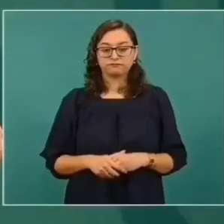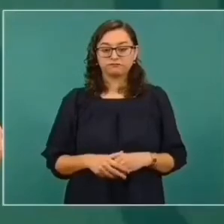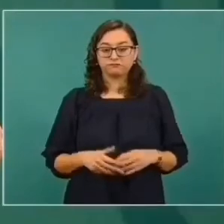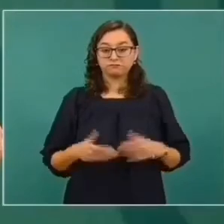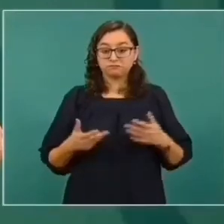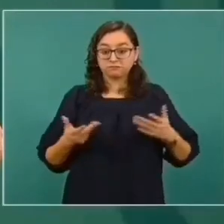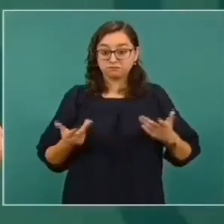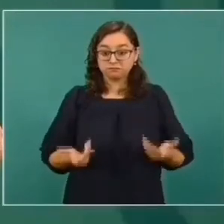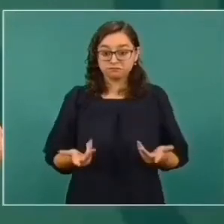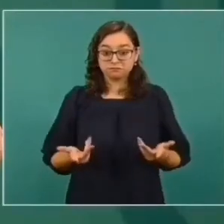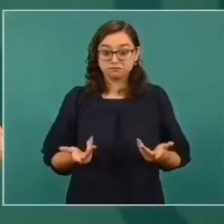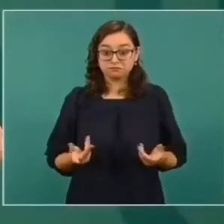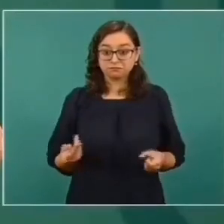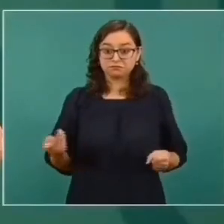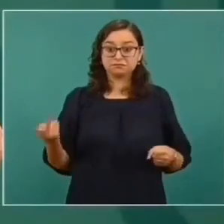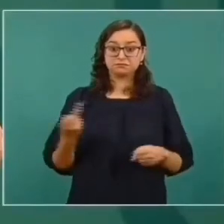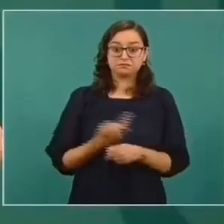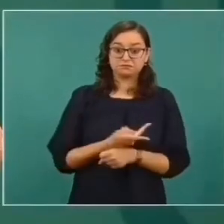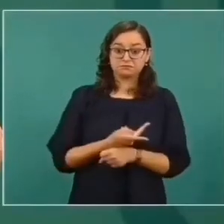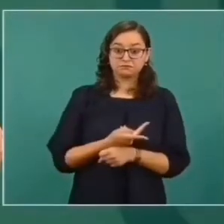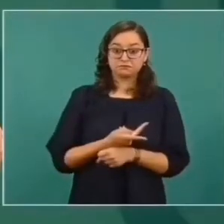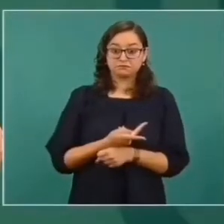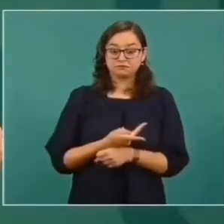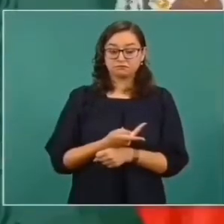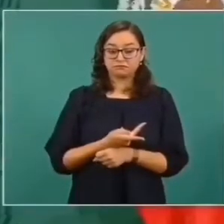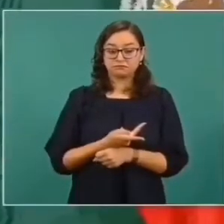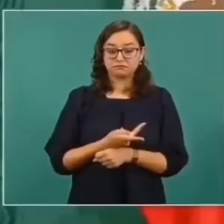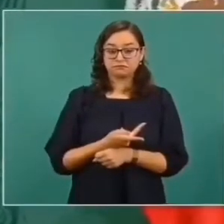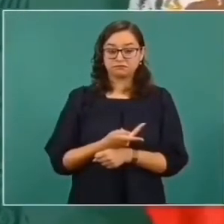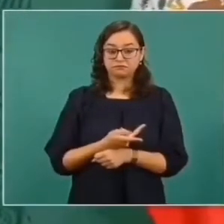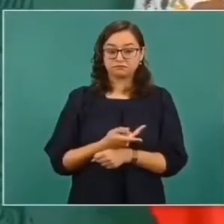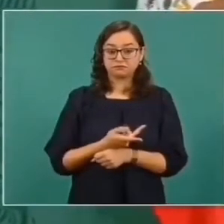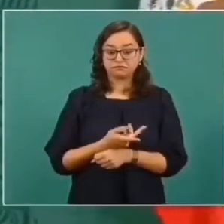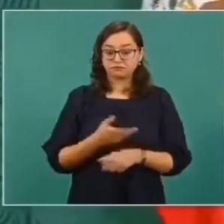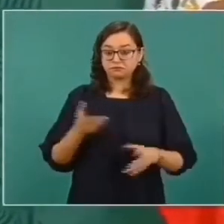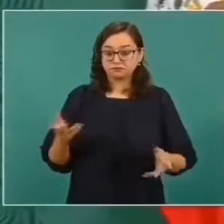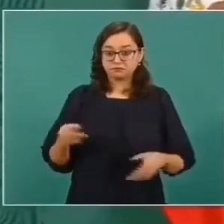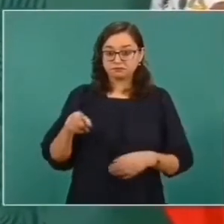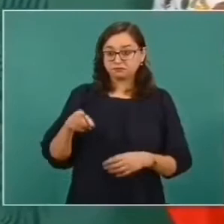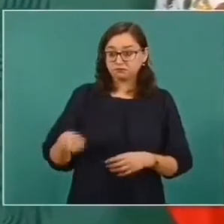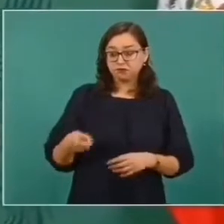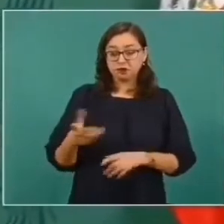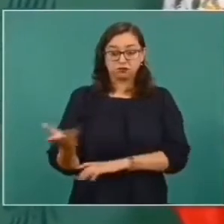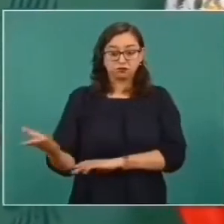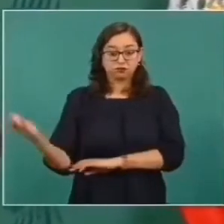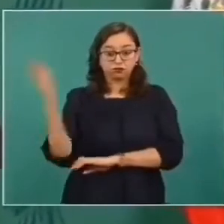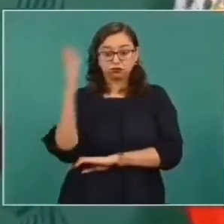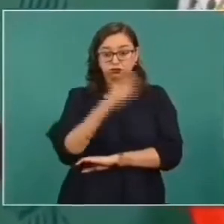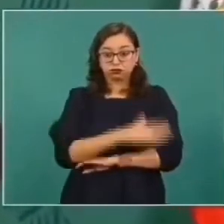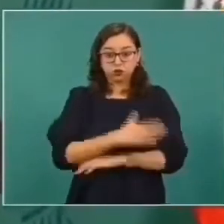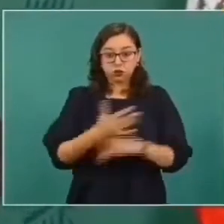prendidos, con estos juegos,